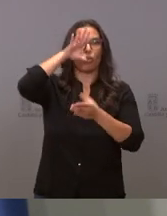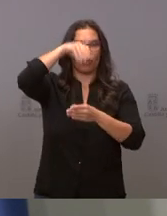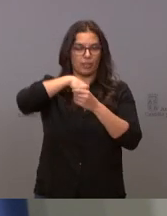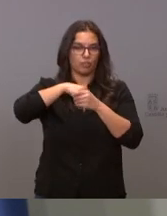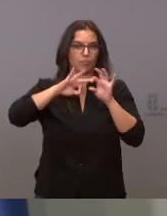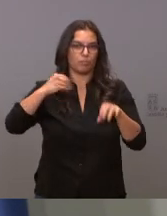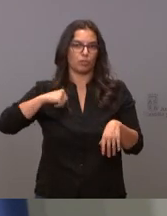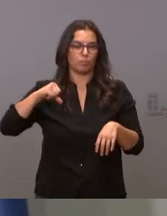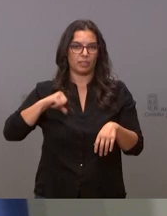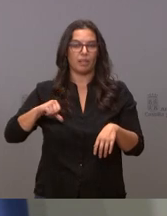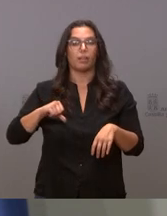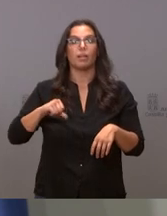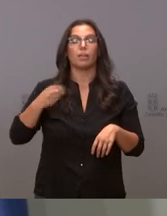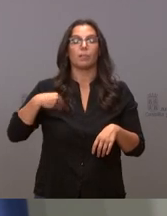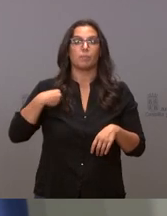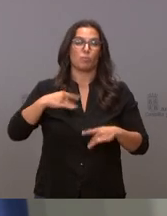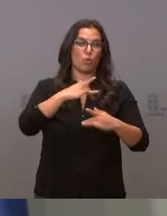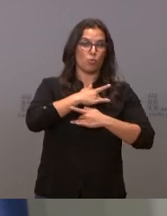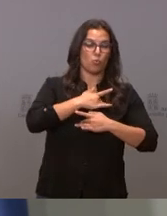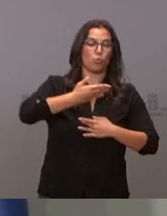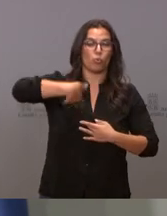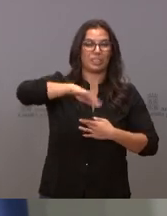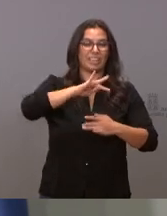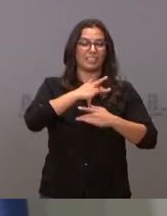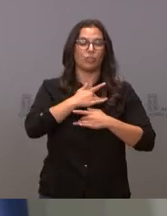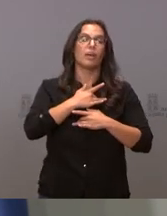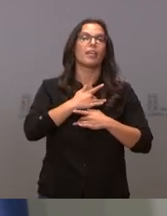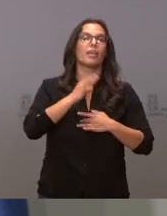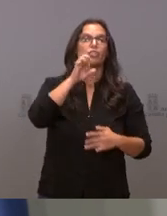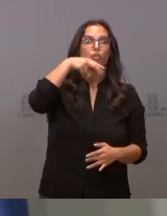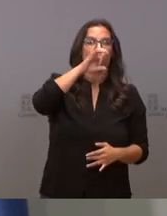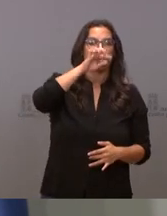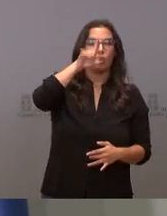Asistencial, tanto el Hospital Nuestra Señora de San Solís como el Hospital Provincial.